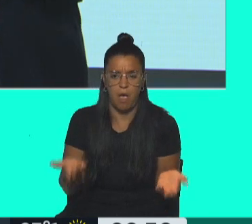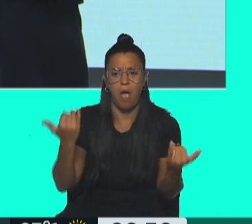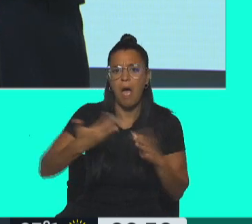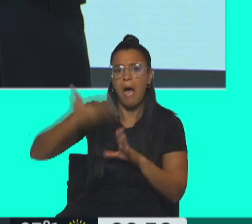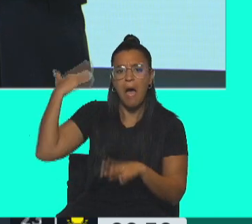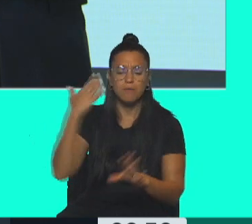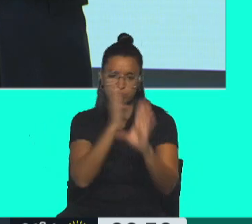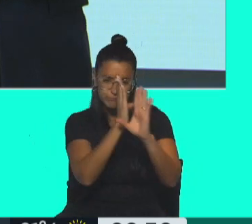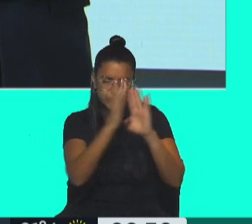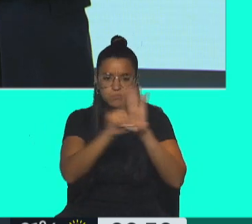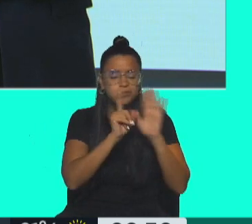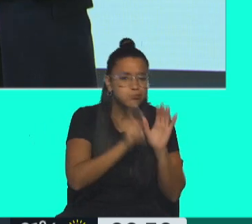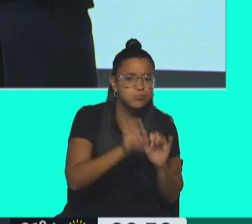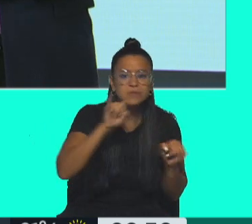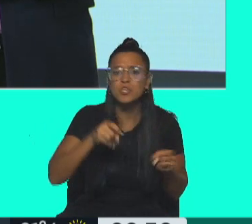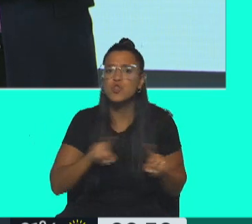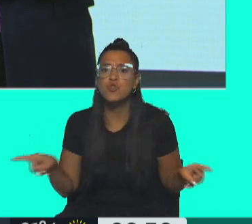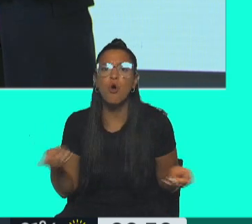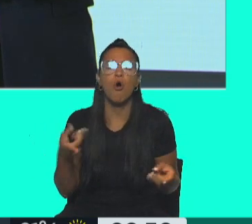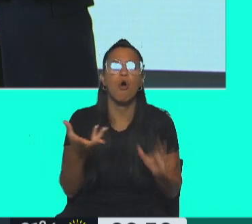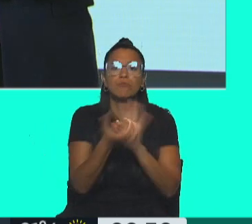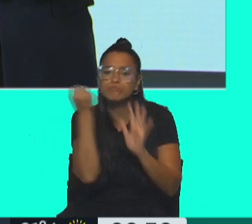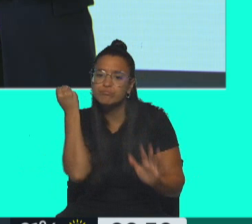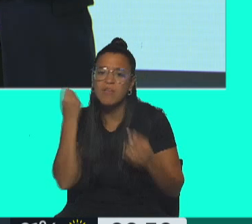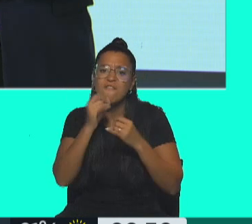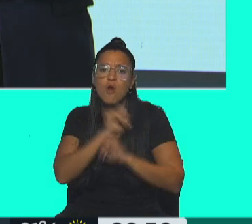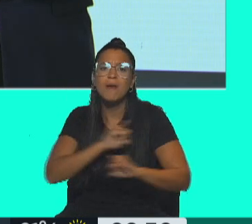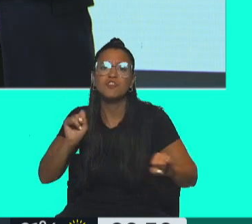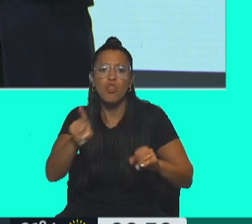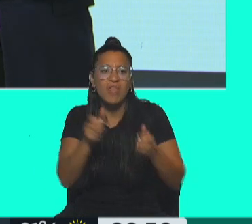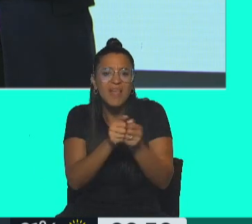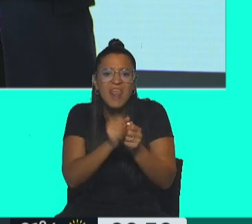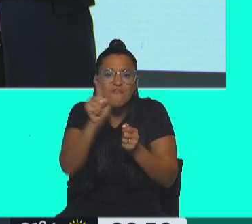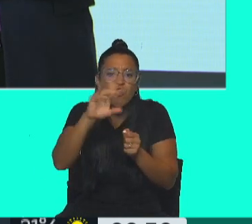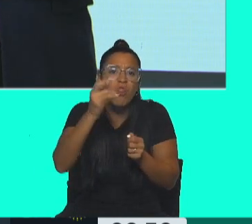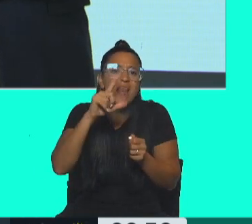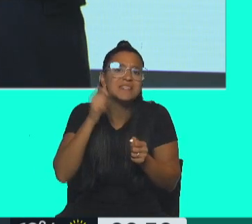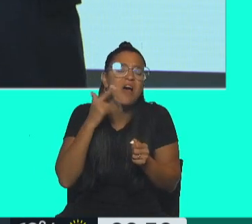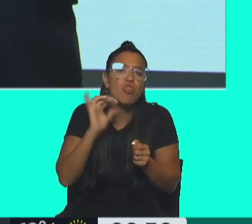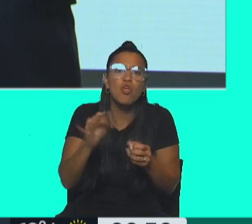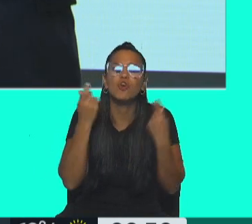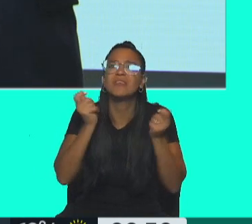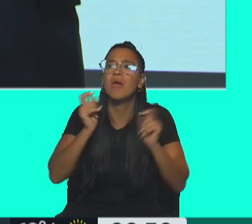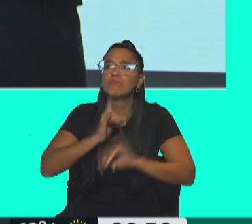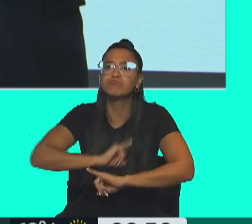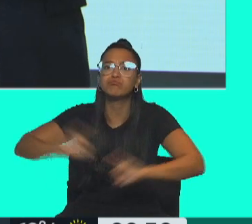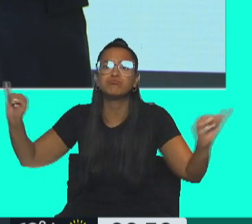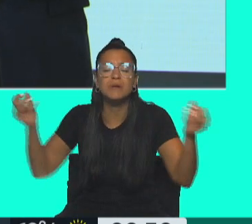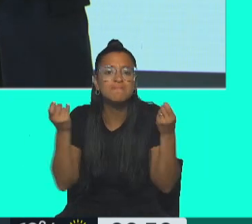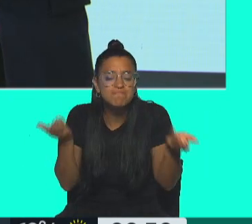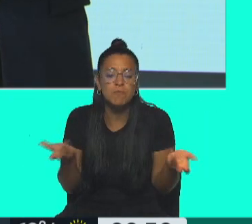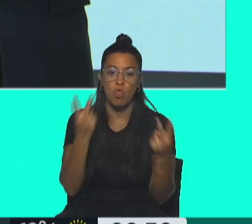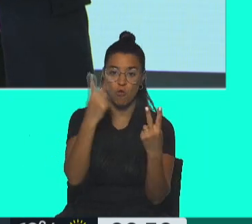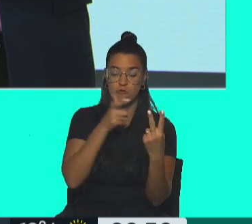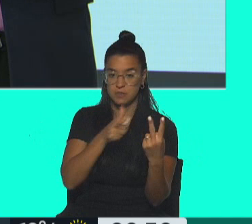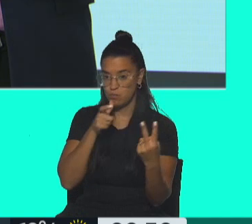espionaje ilegal, quién hackeó el celular de D'Alessandro, quién está publicando estos chats. Bueno, hay dos respuestas de sí.